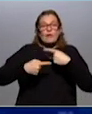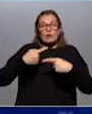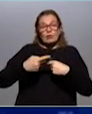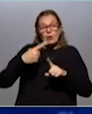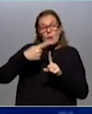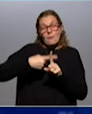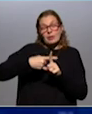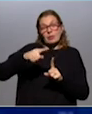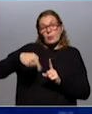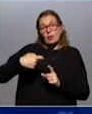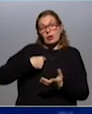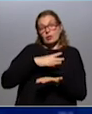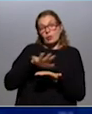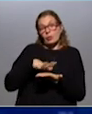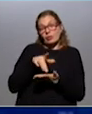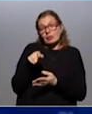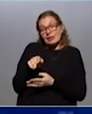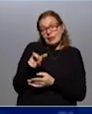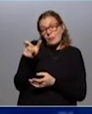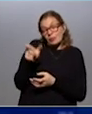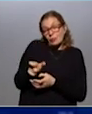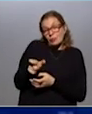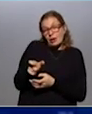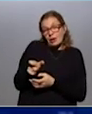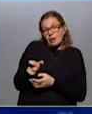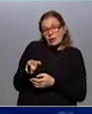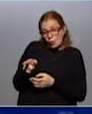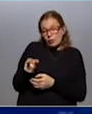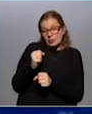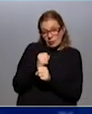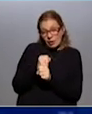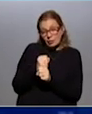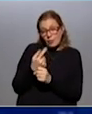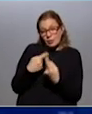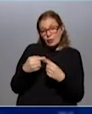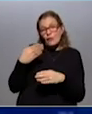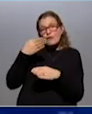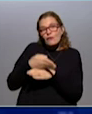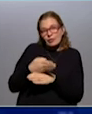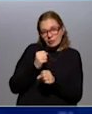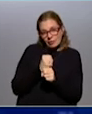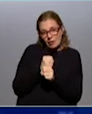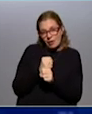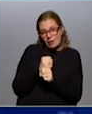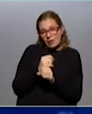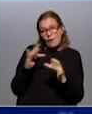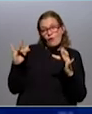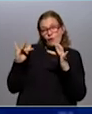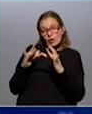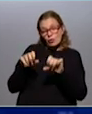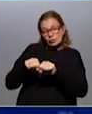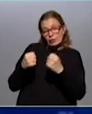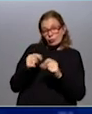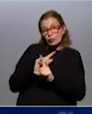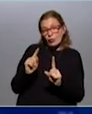próximos meses esa situación de esos ocupados que hoy efectivamente están ocupados, pero que no están trabajando. O que es un vínculo que no está roto,